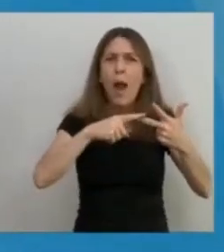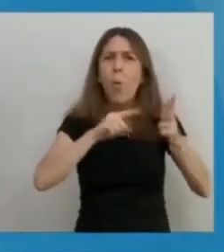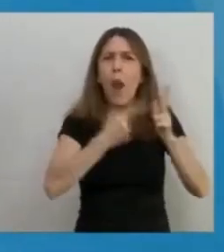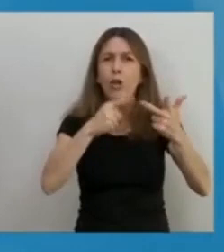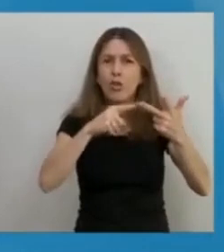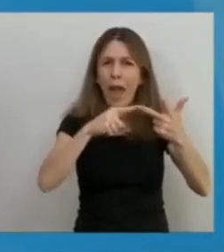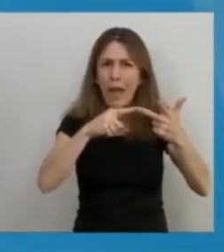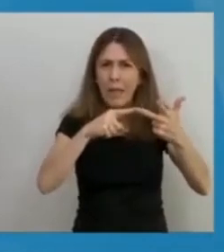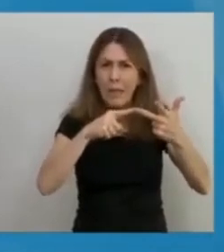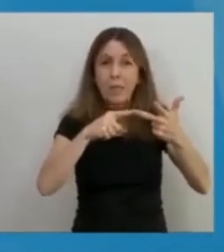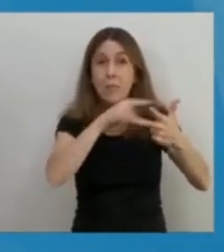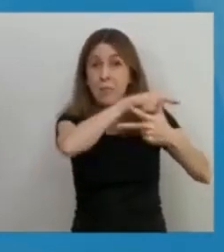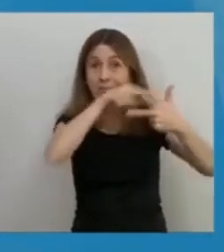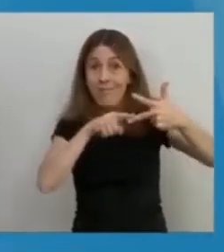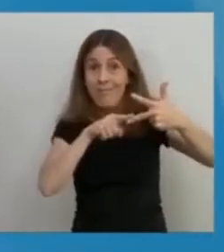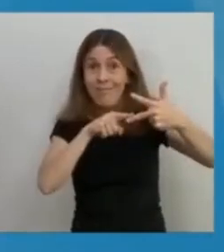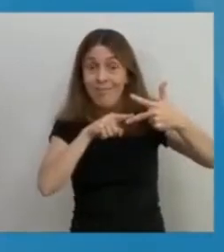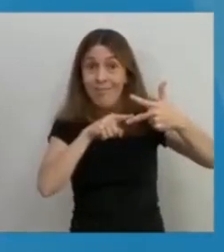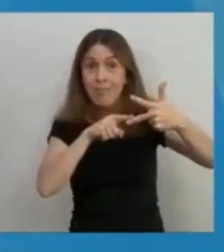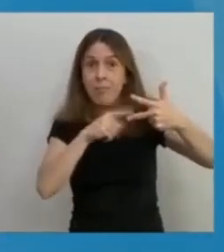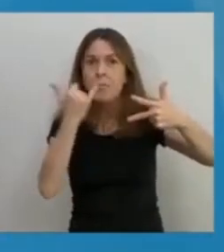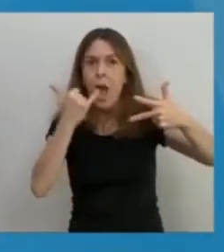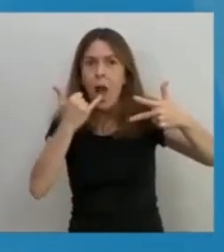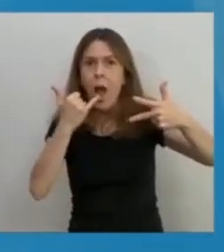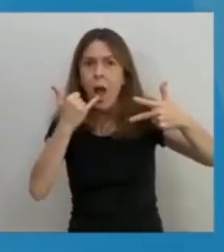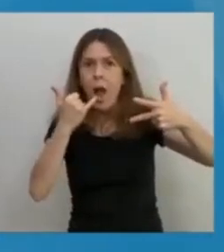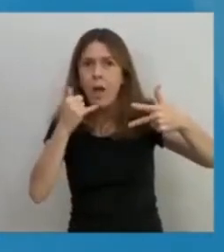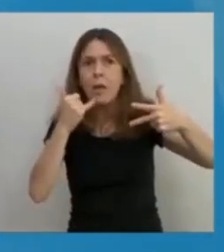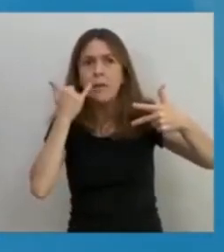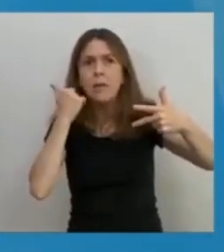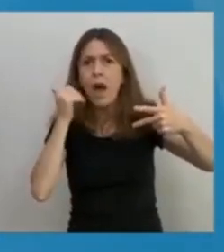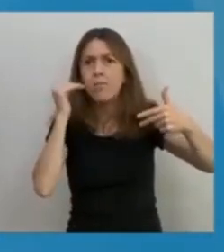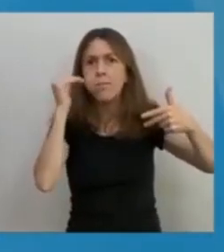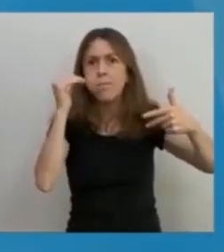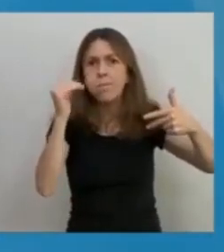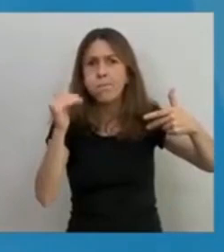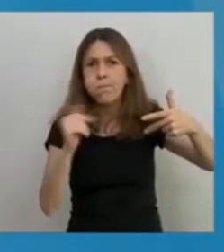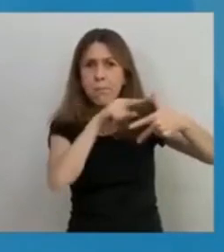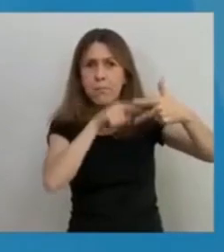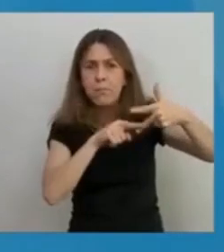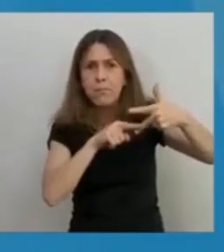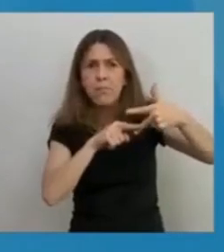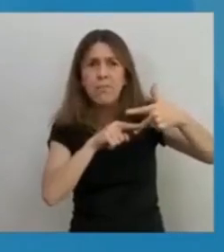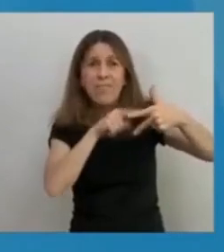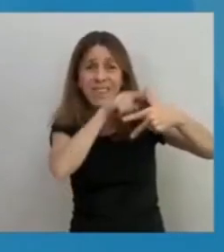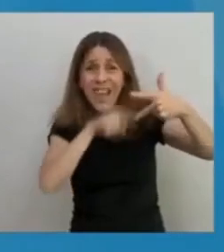encabezan la lista de haber vacunado a más personal